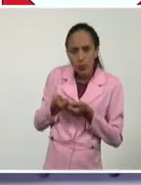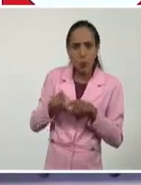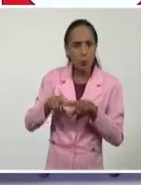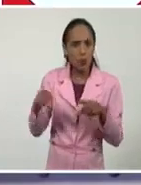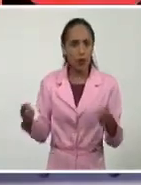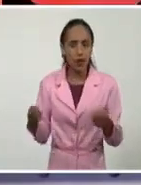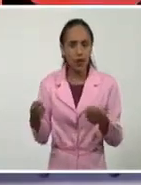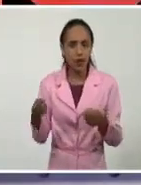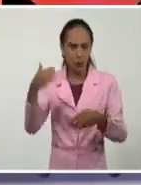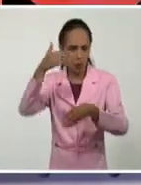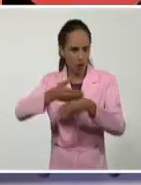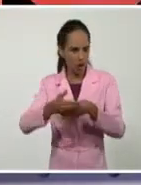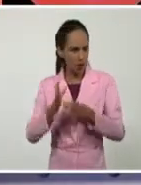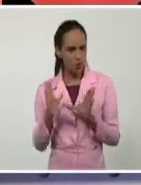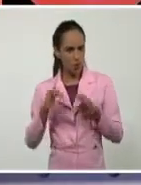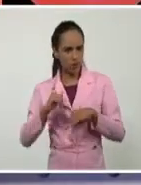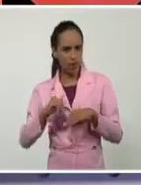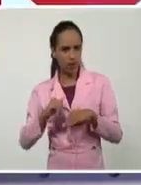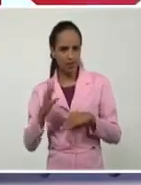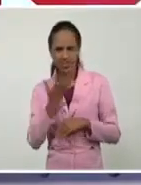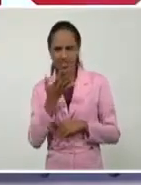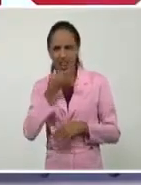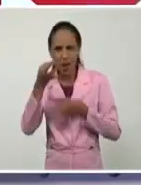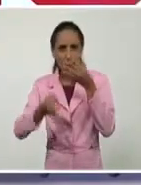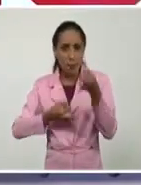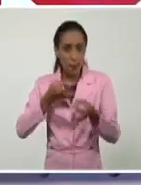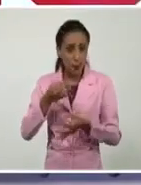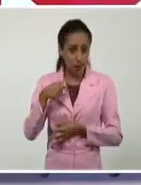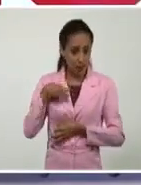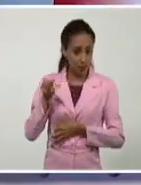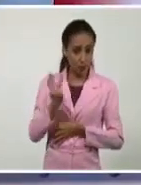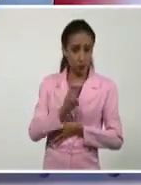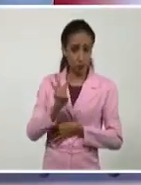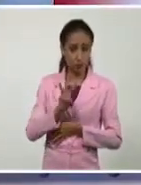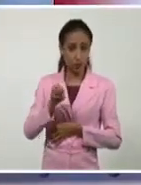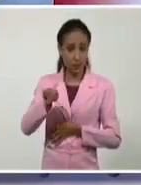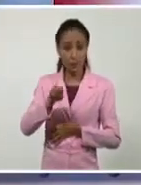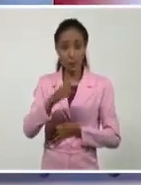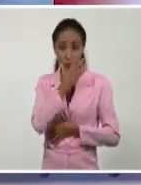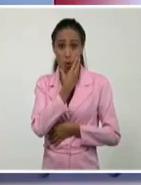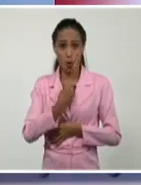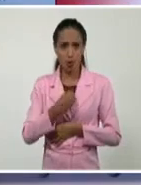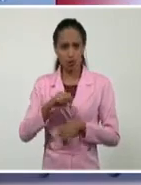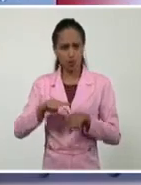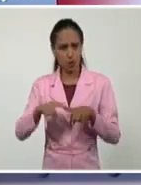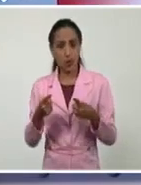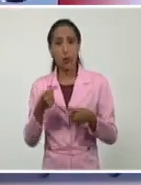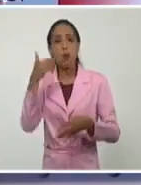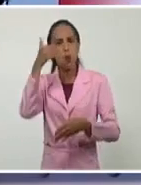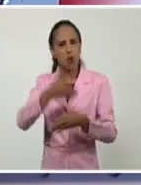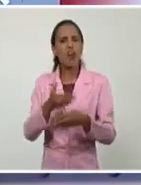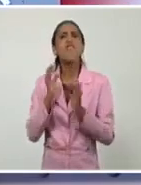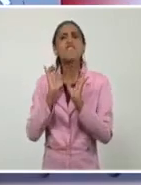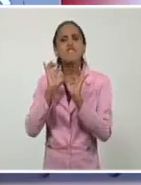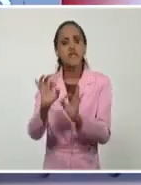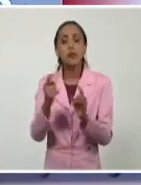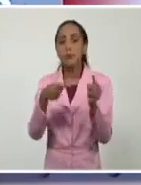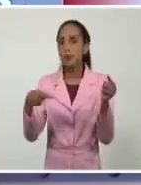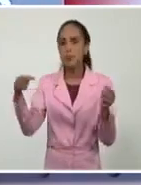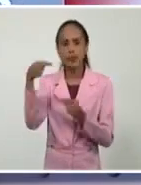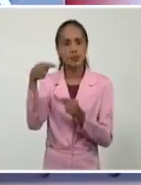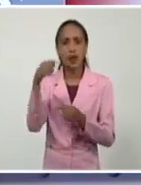¿Y quién le explica eso a Ladies, a Brian y a Javier? El bloqueo, amigos, está ahí. Es el principal